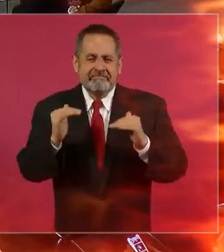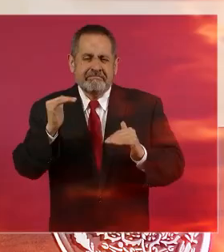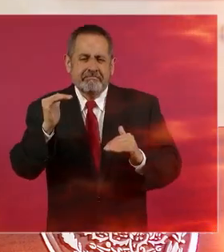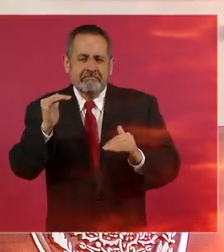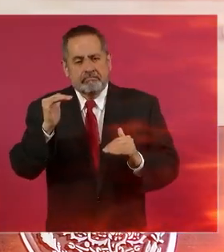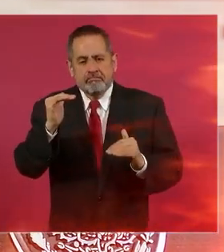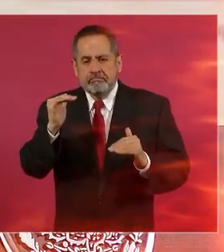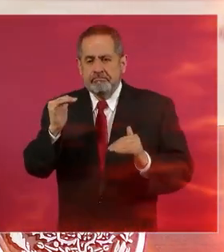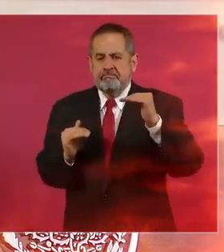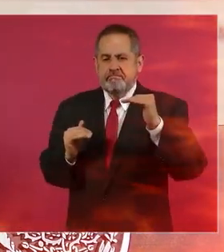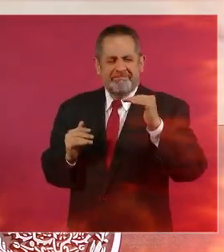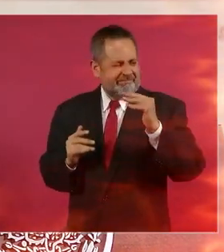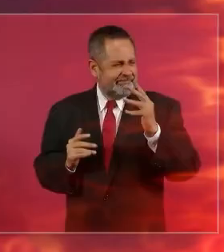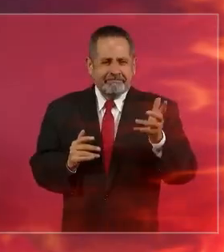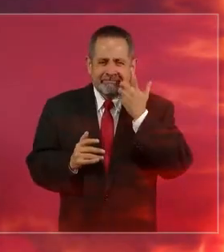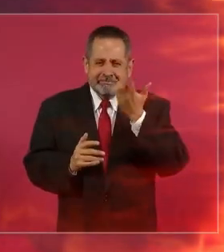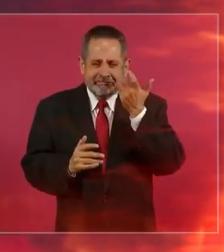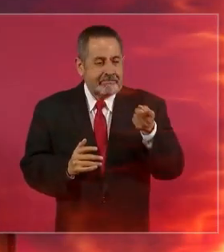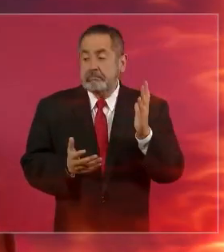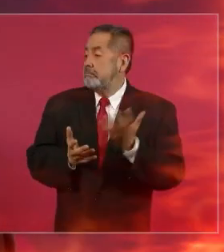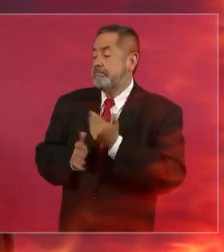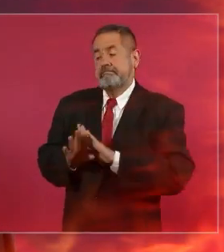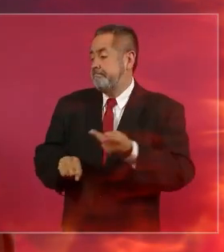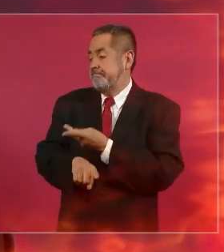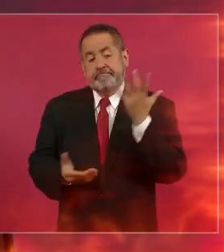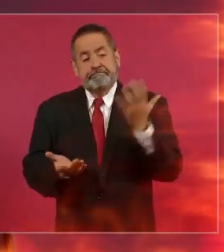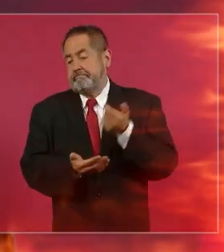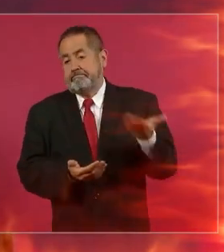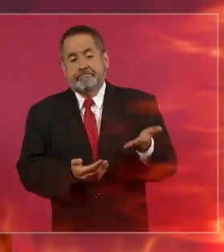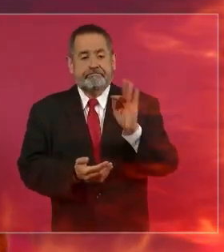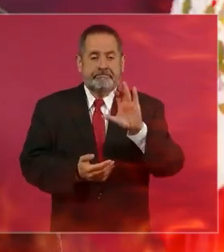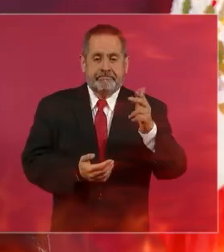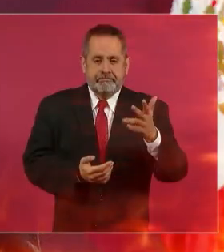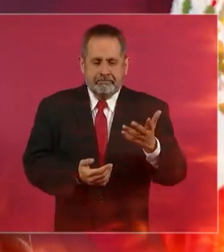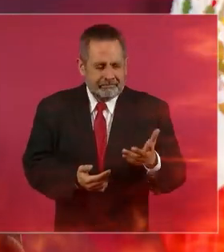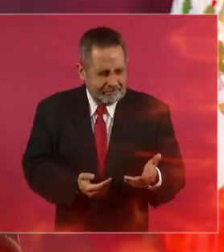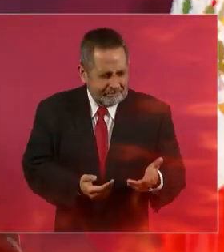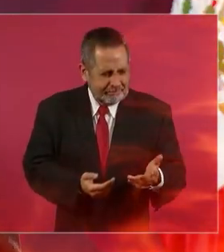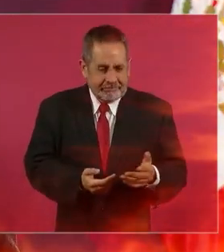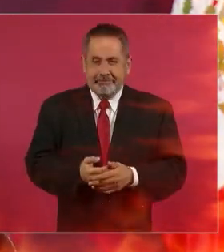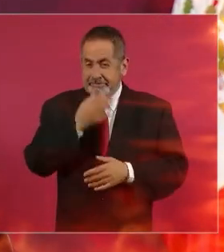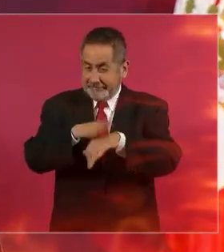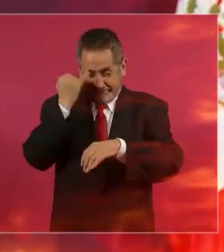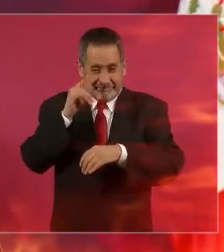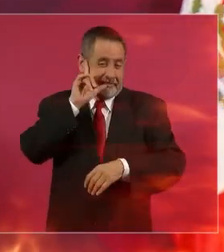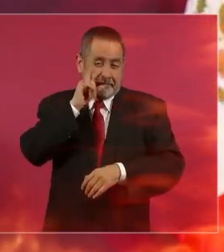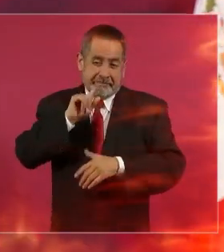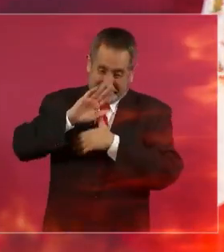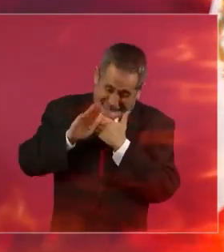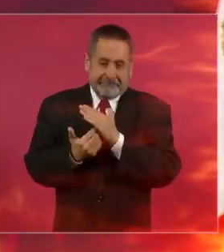la evidencia aquí está tu firma fox aquí está tu para tus letras fox aquí está lo que tú escribiste yo dudo que exista eso